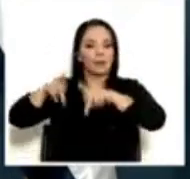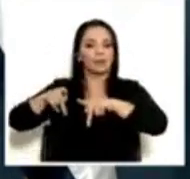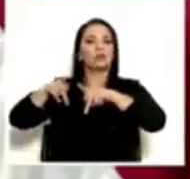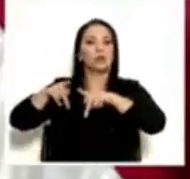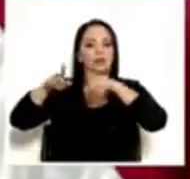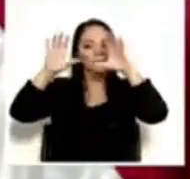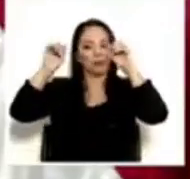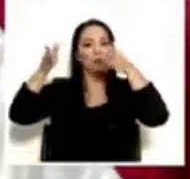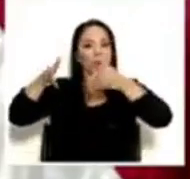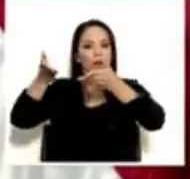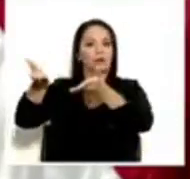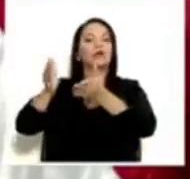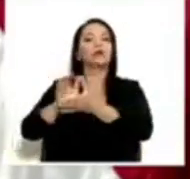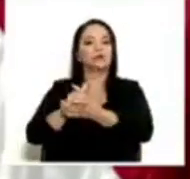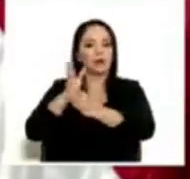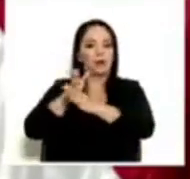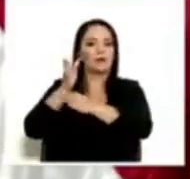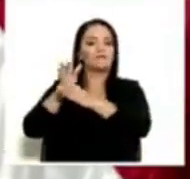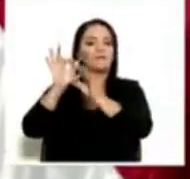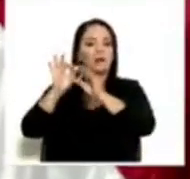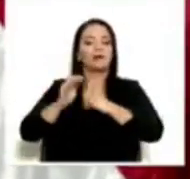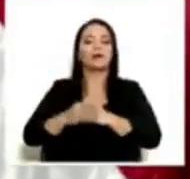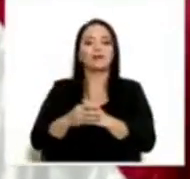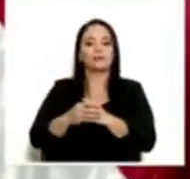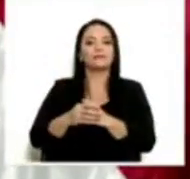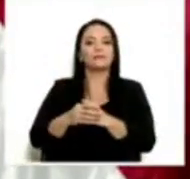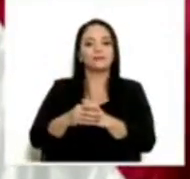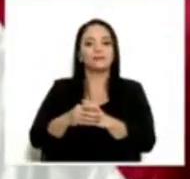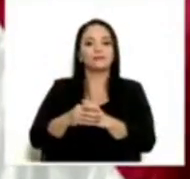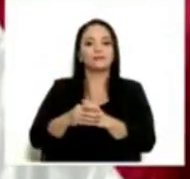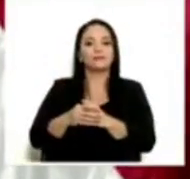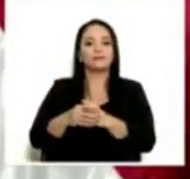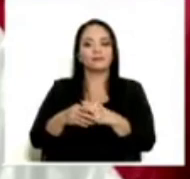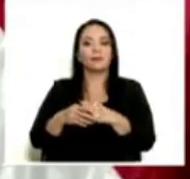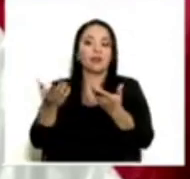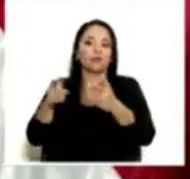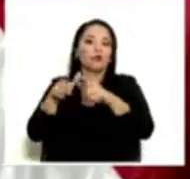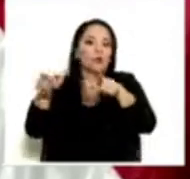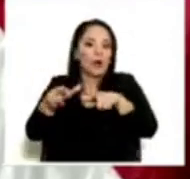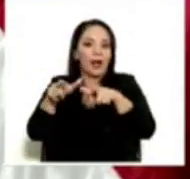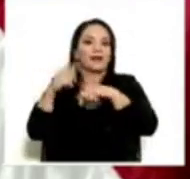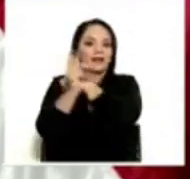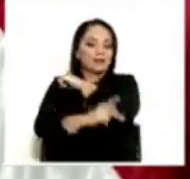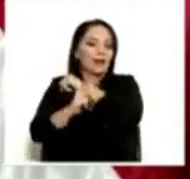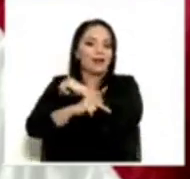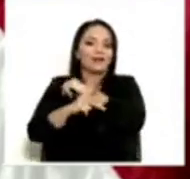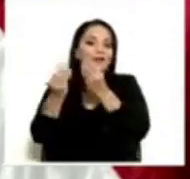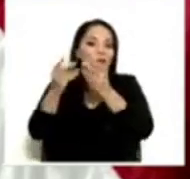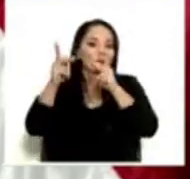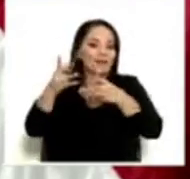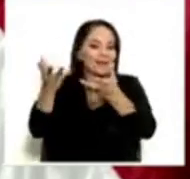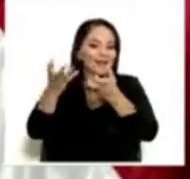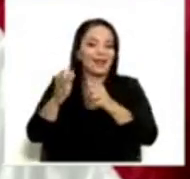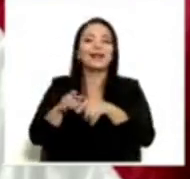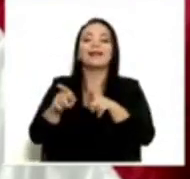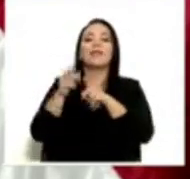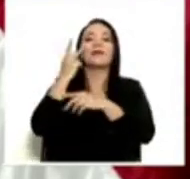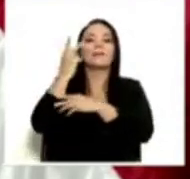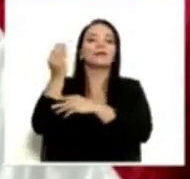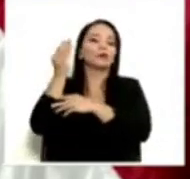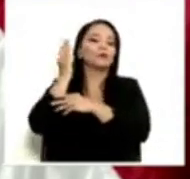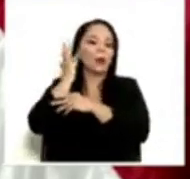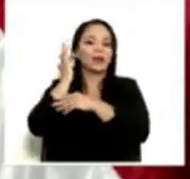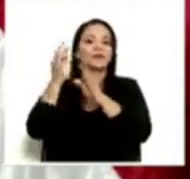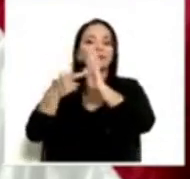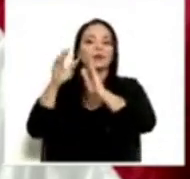carrera, repito, en lugares muy apetecidos y mujeres que representan a